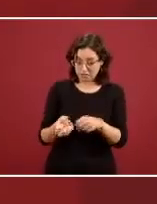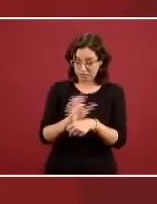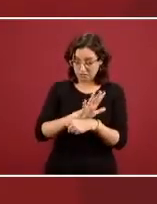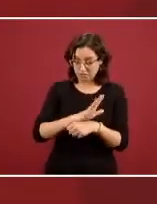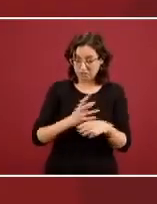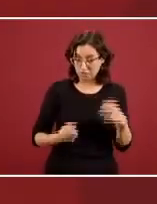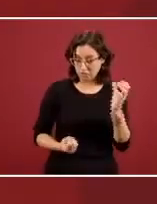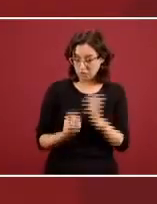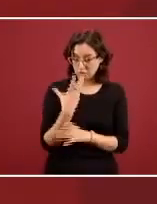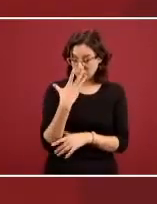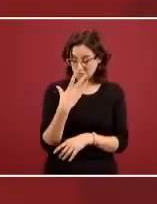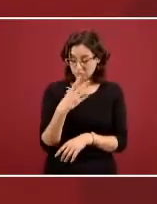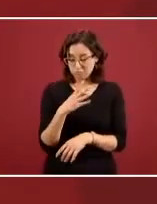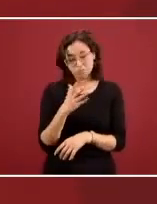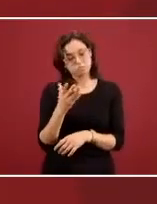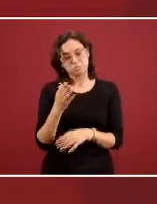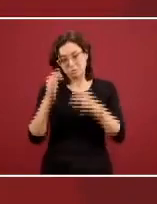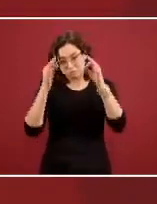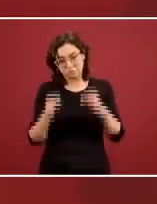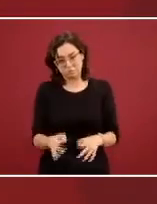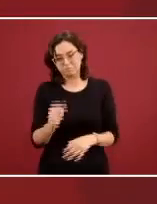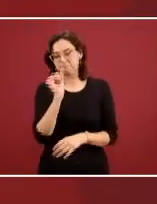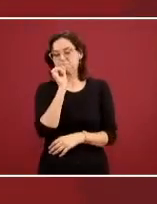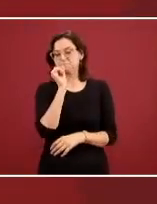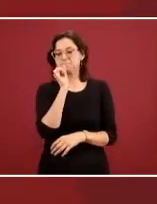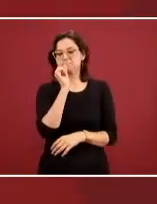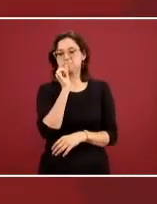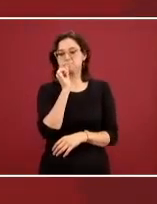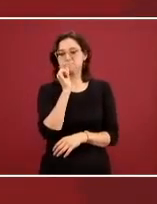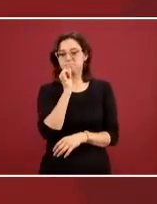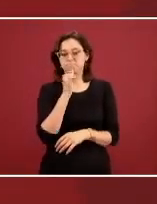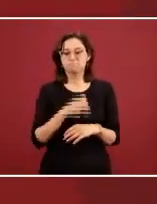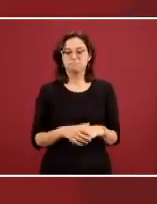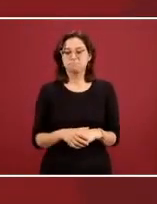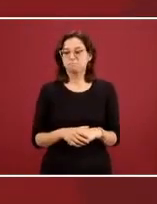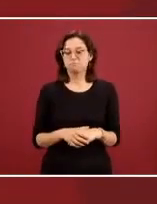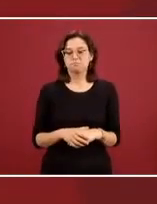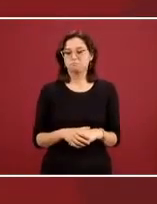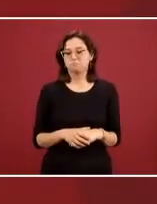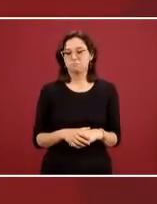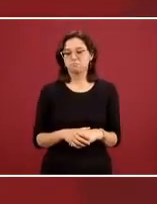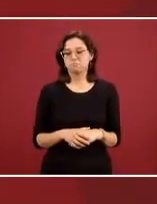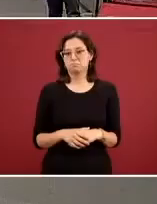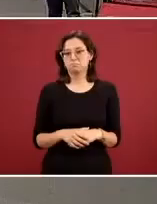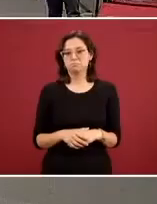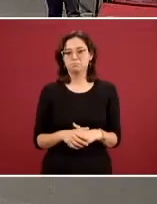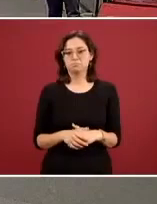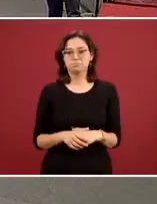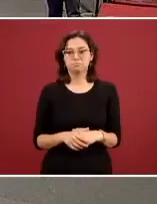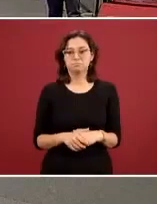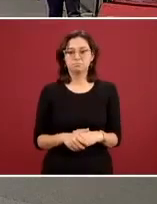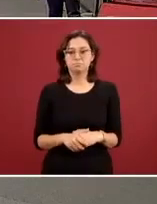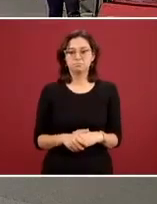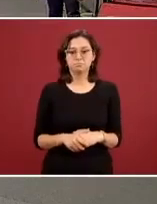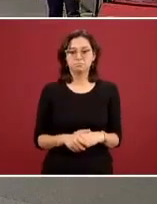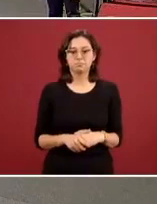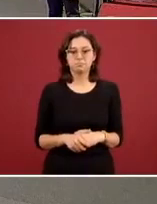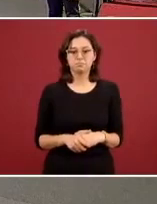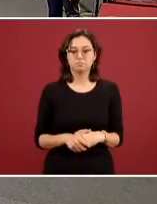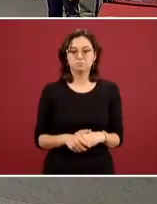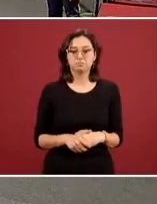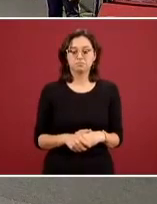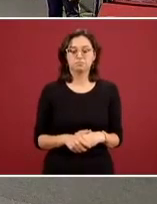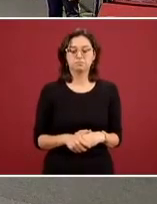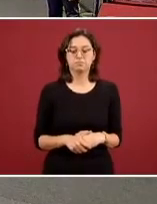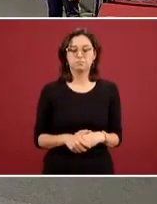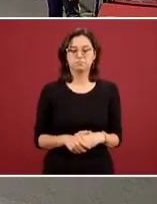que transportó el virus COVID el virus coronavirus nuevo hacia los seres humanos la pregunta es